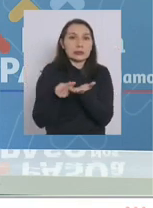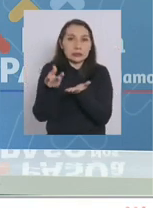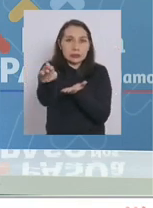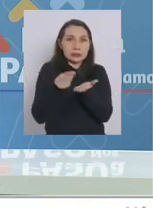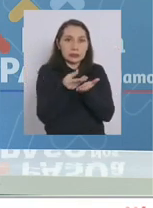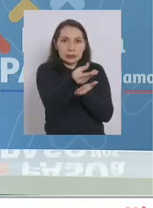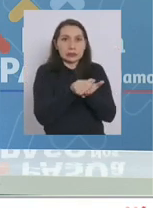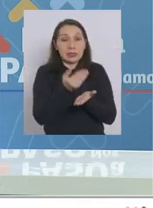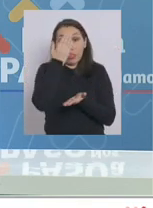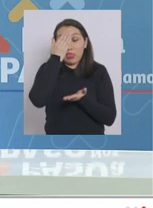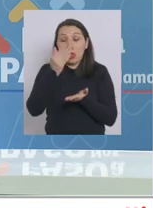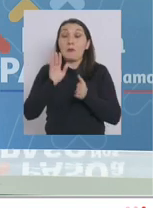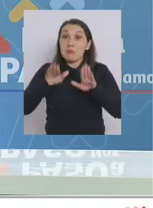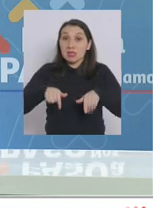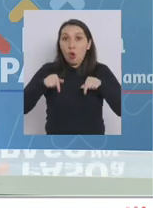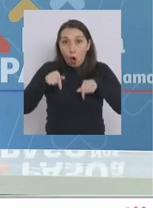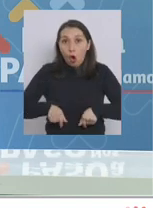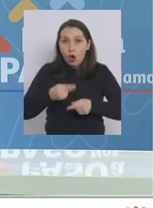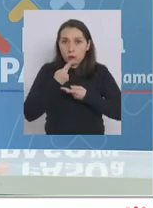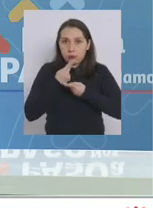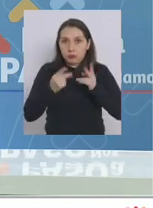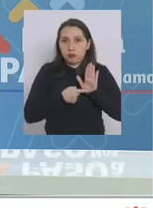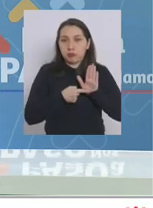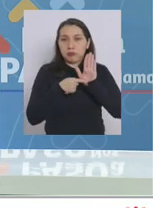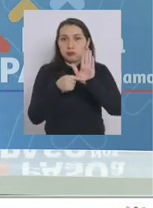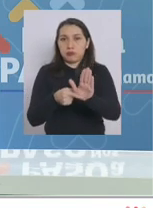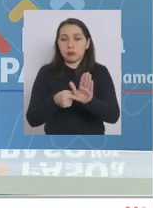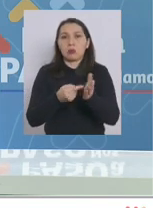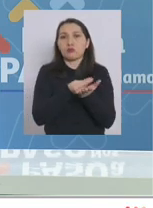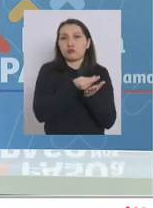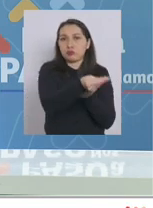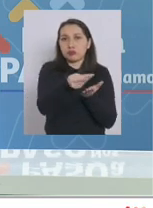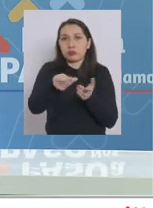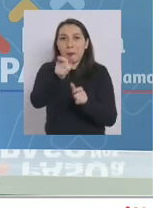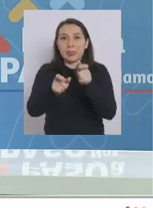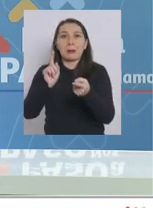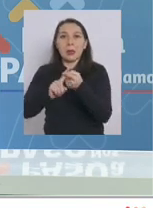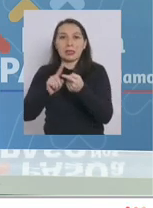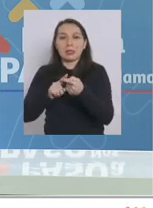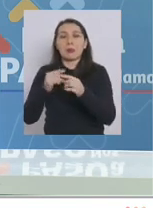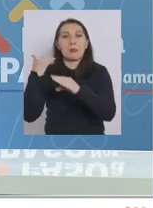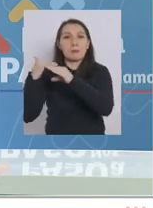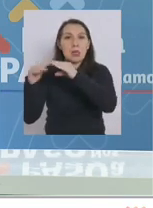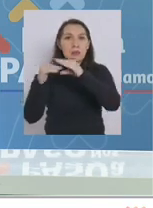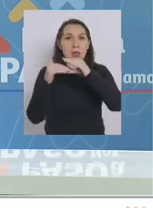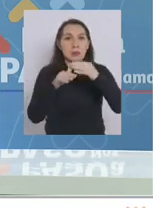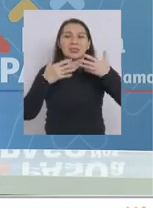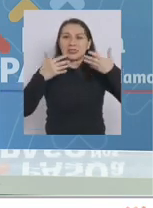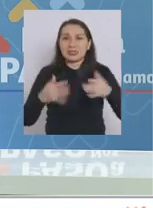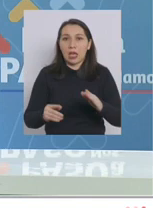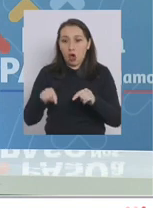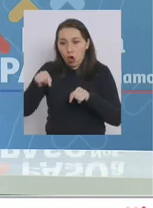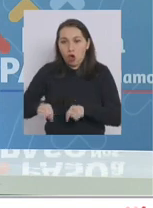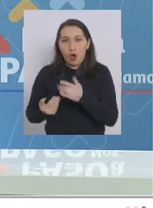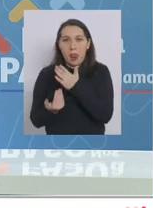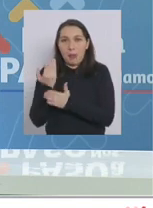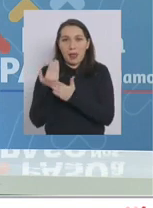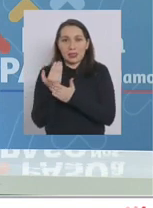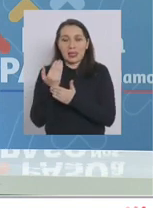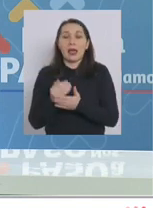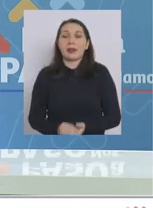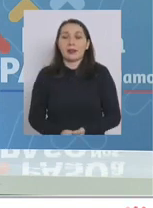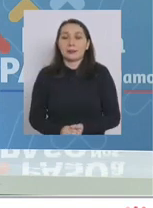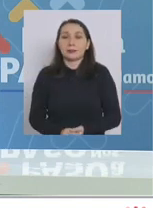salieron ese día y fue lo que estamos dando a conocer hoy día que fue entregado a todos los participantes se envió por mail durante la mañana de hoy